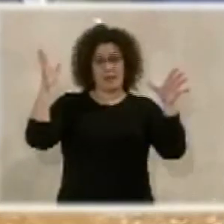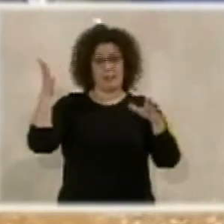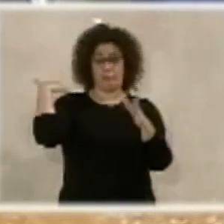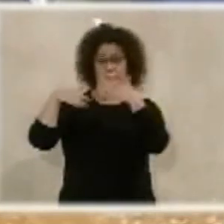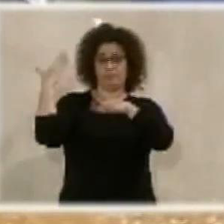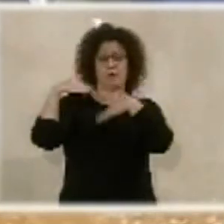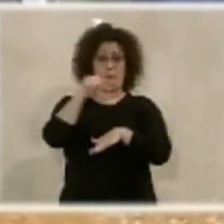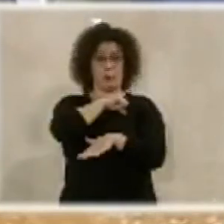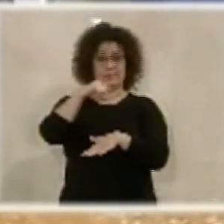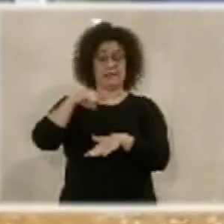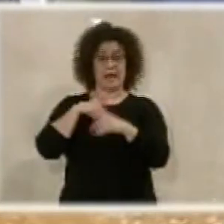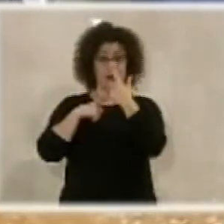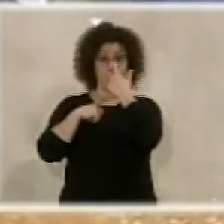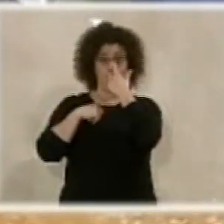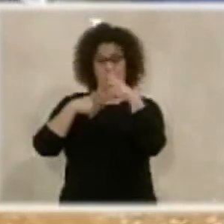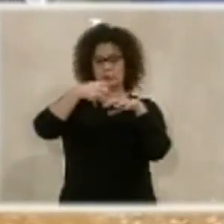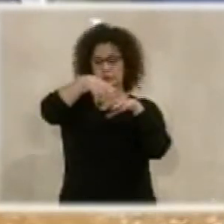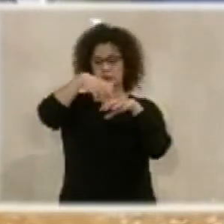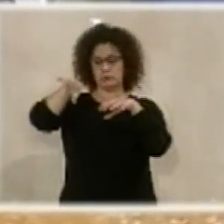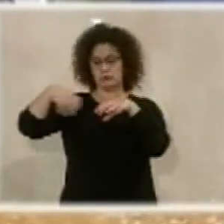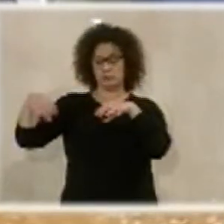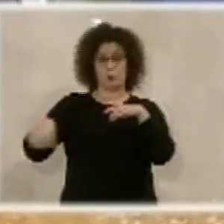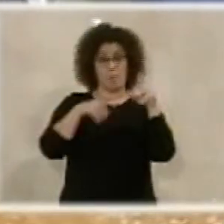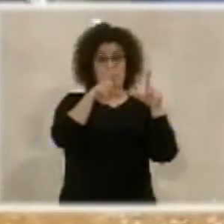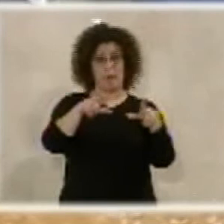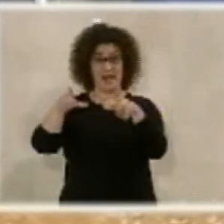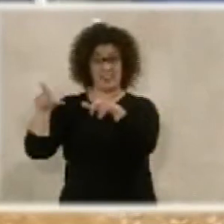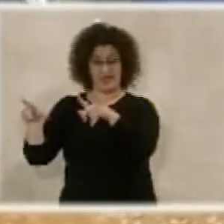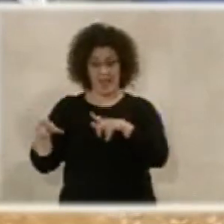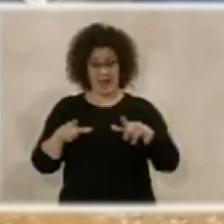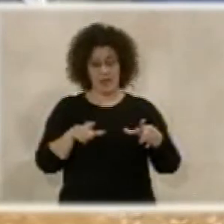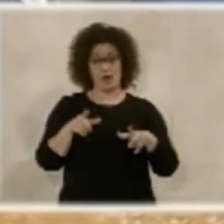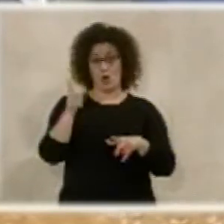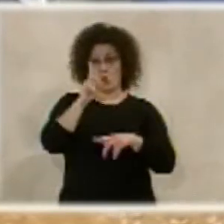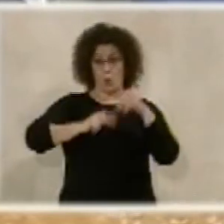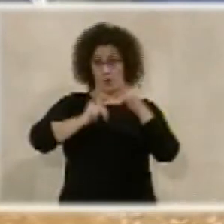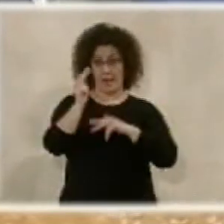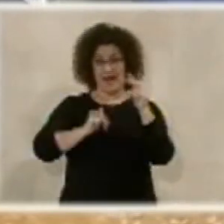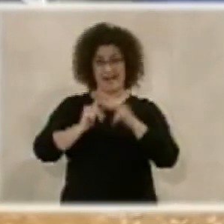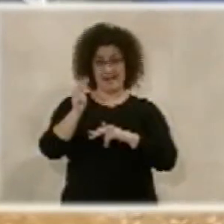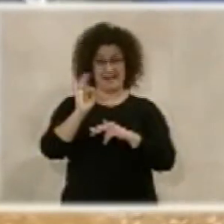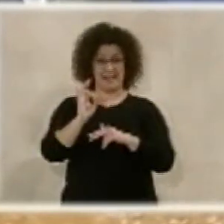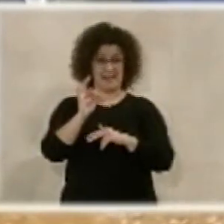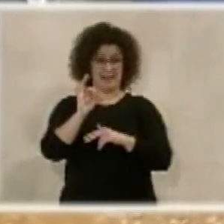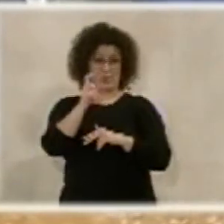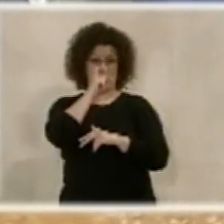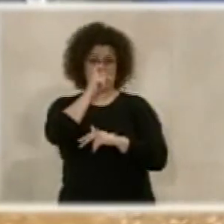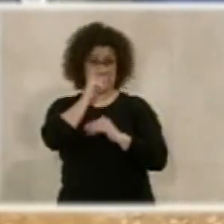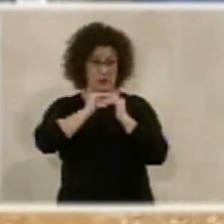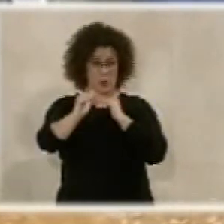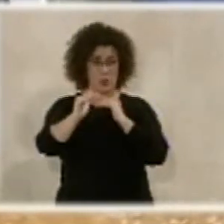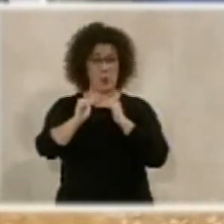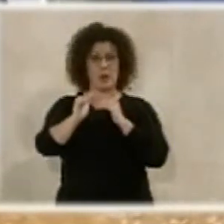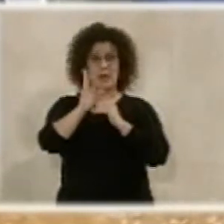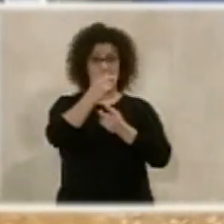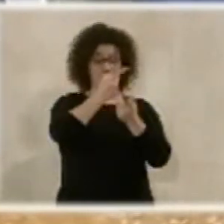unos propietarios se parcelaron, una finca no urbana, que es rústica, se parcelaron, se vendieron